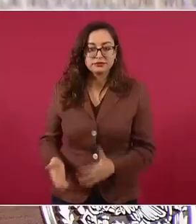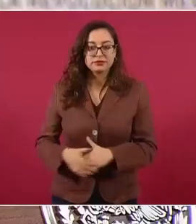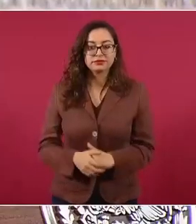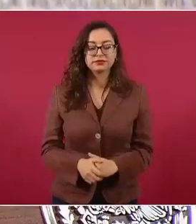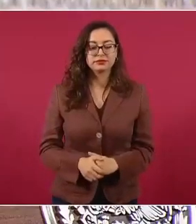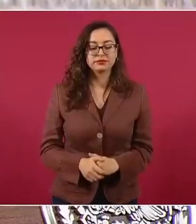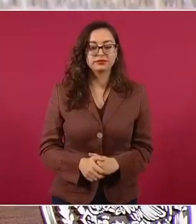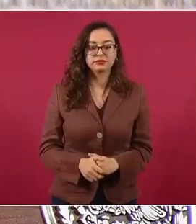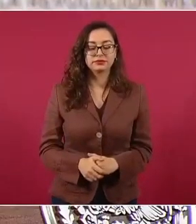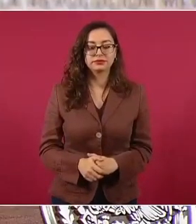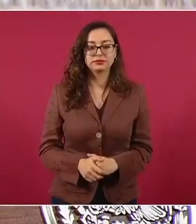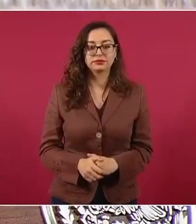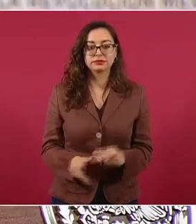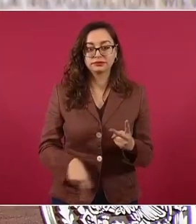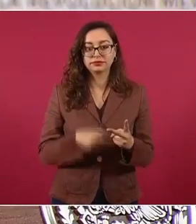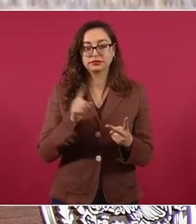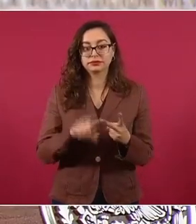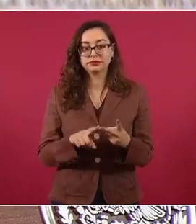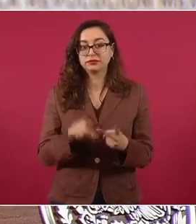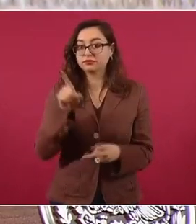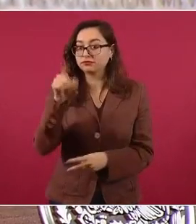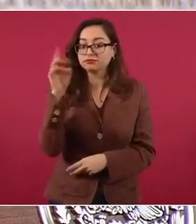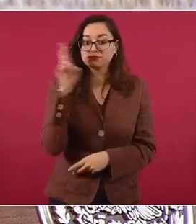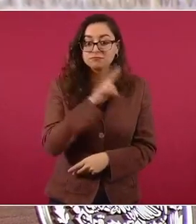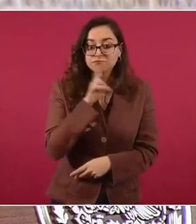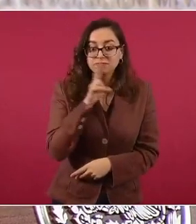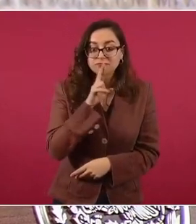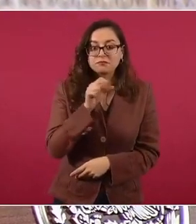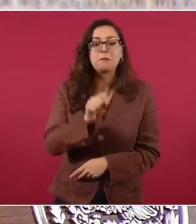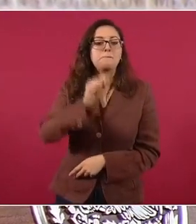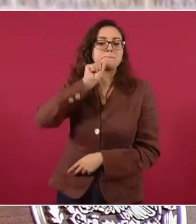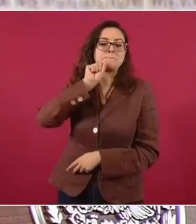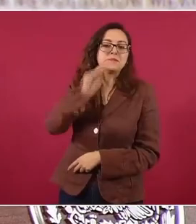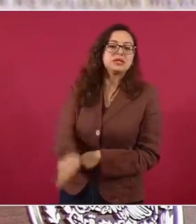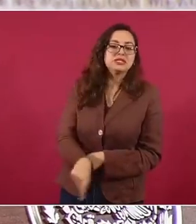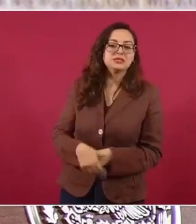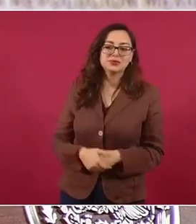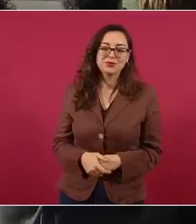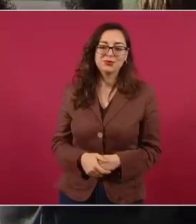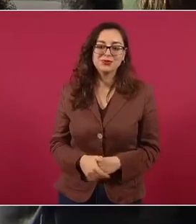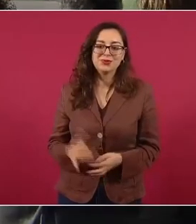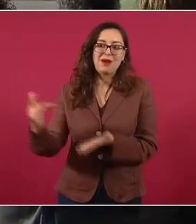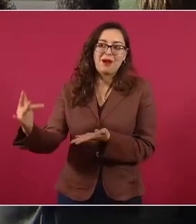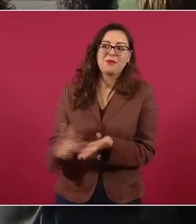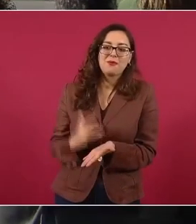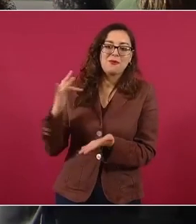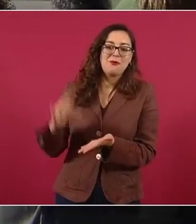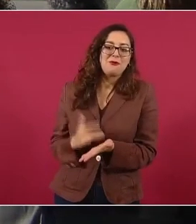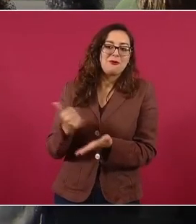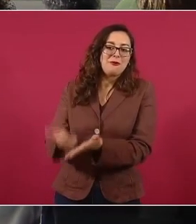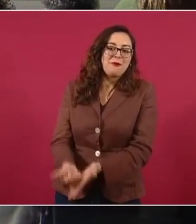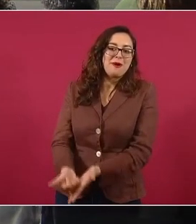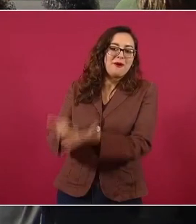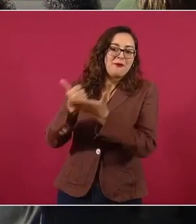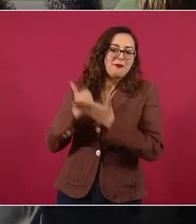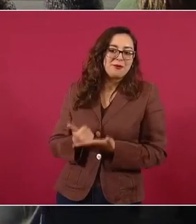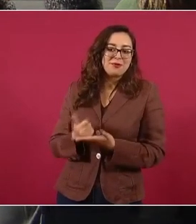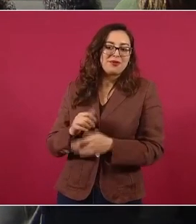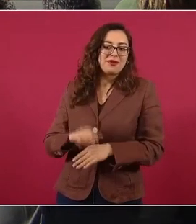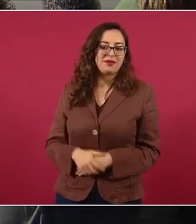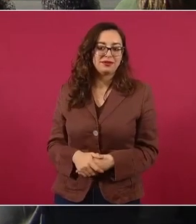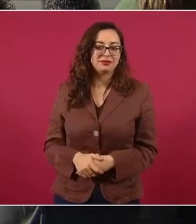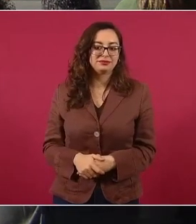de la Unión Soviética lo mismo, desde